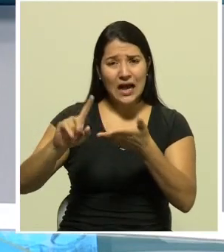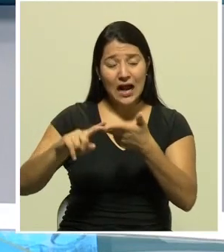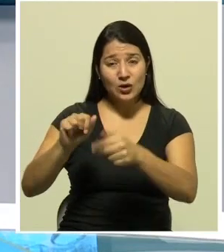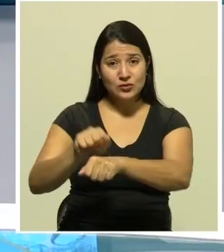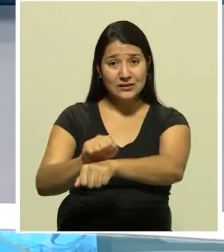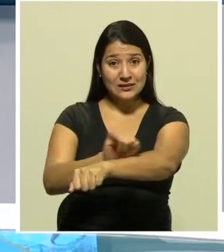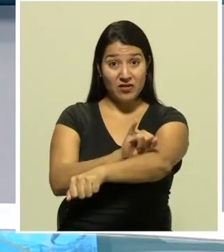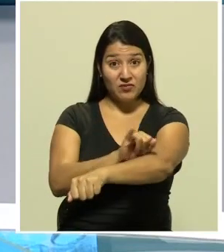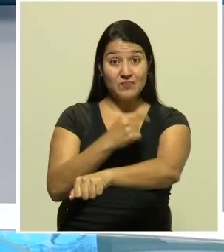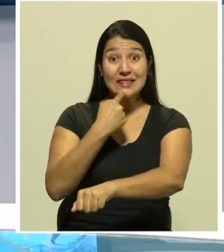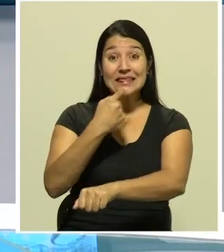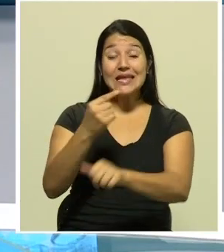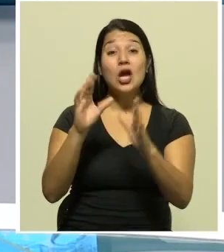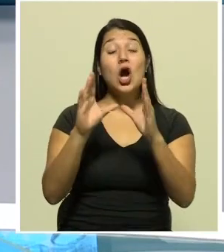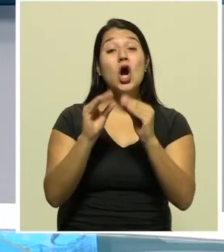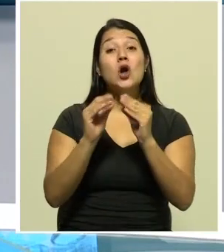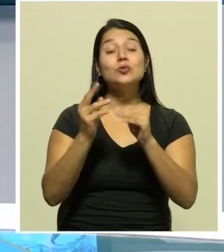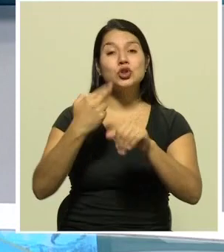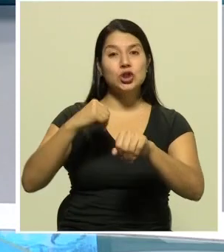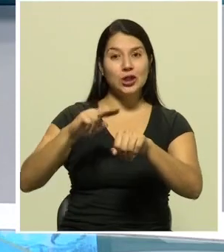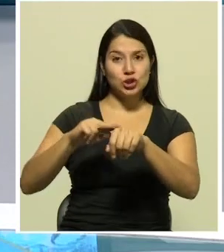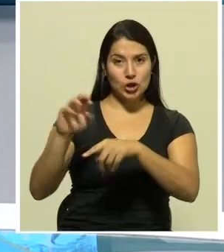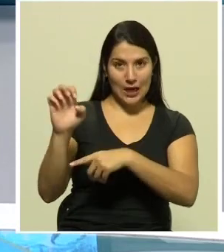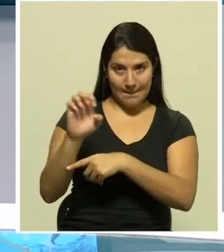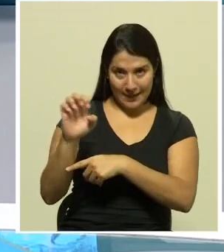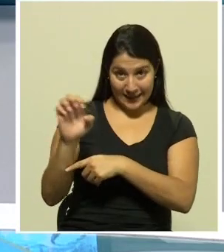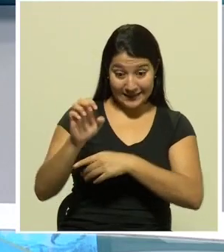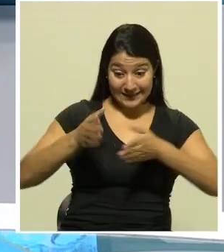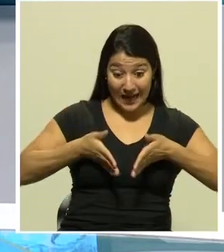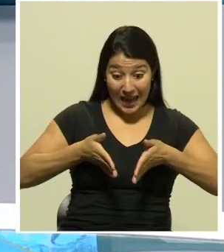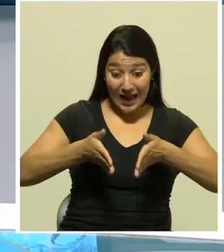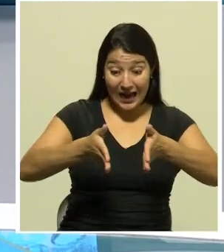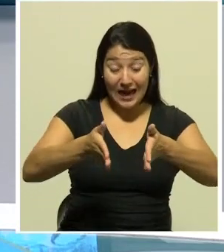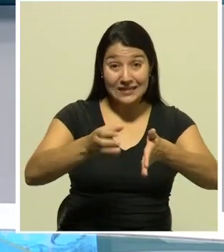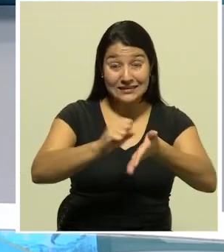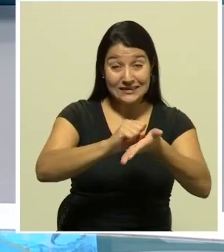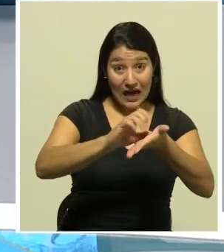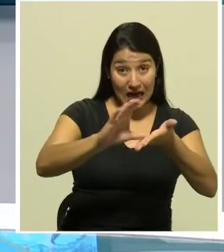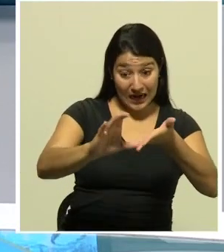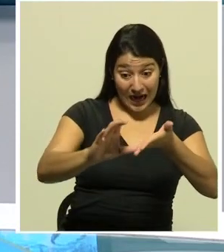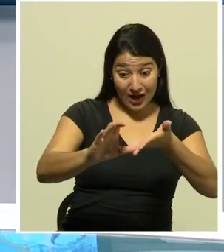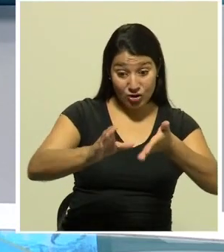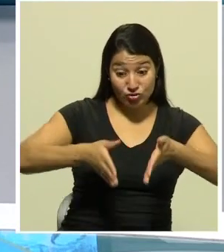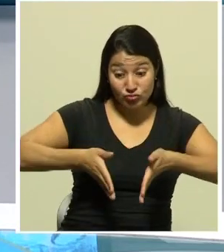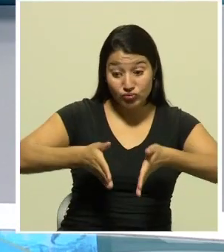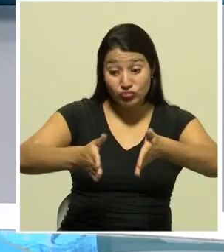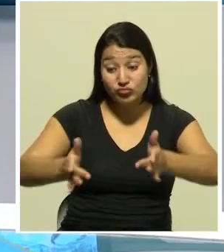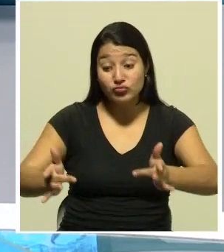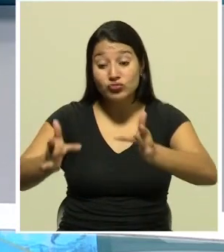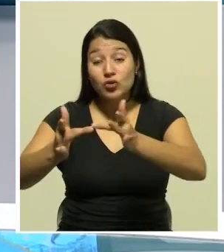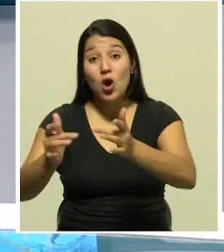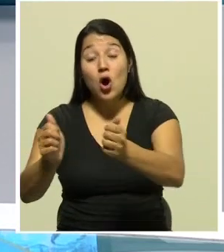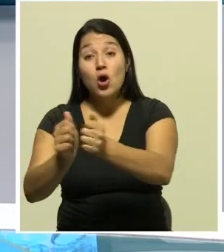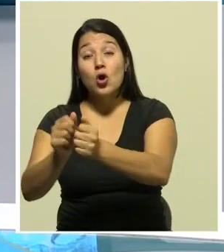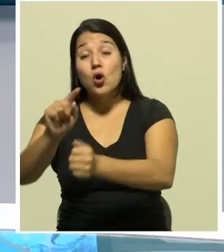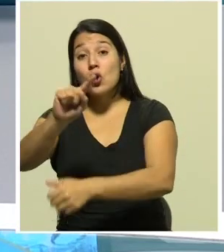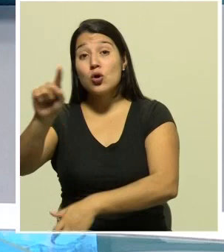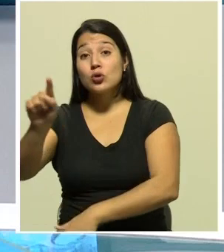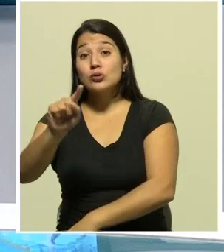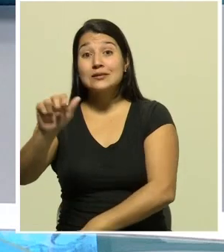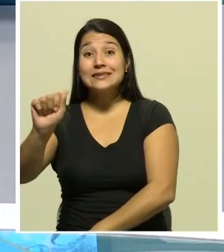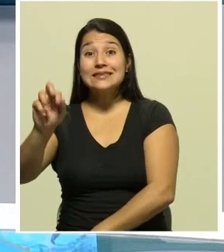Emergencias. La ruta que comunica San Carlos con Sarcero en el sector de Puente La Vieja